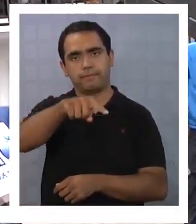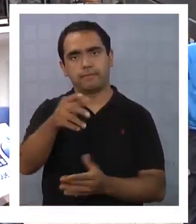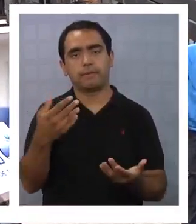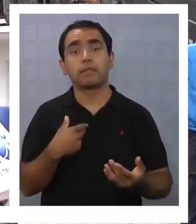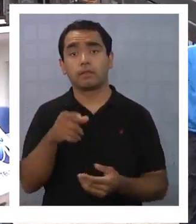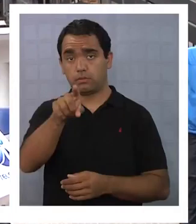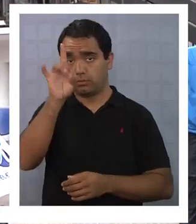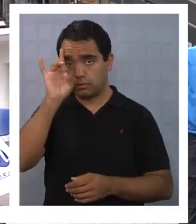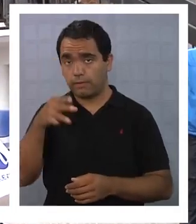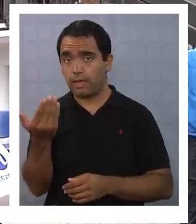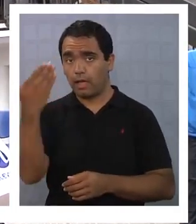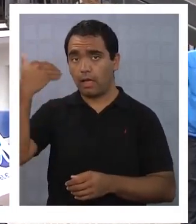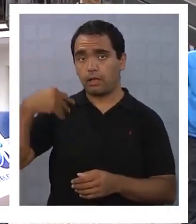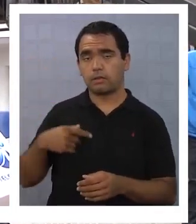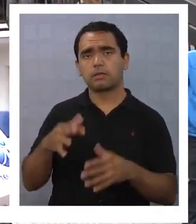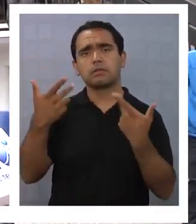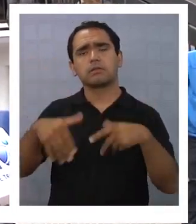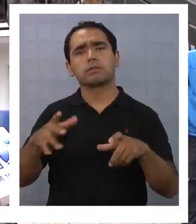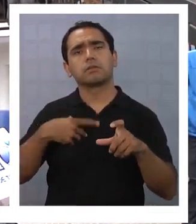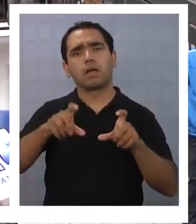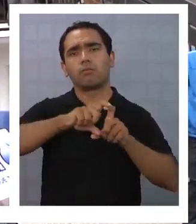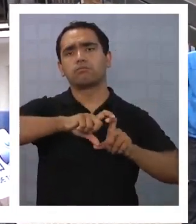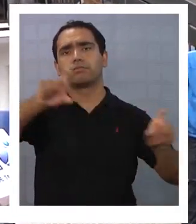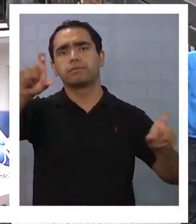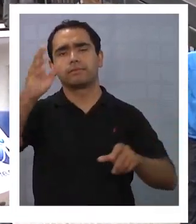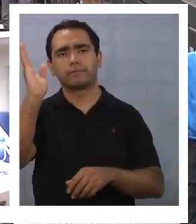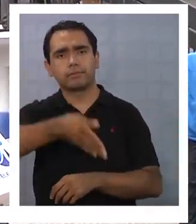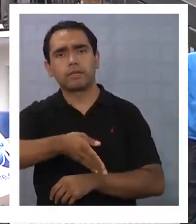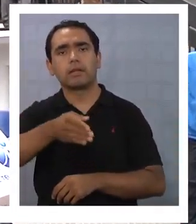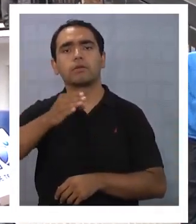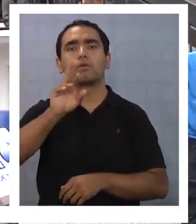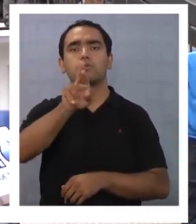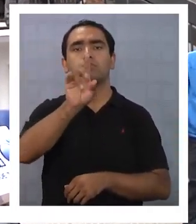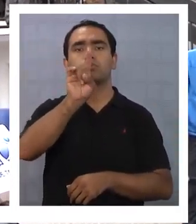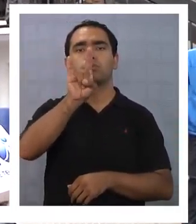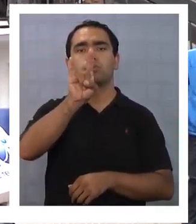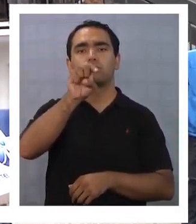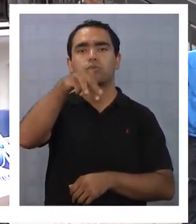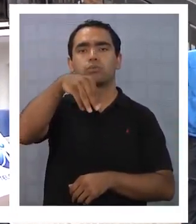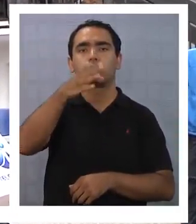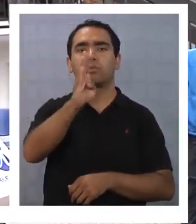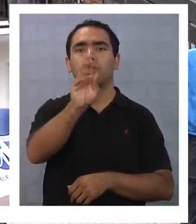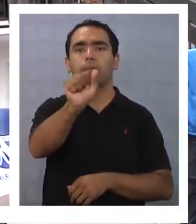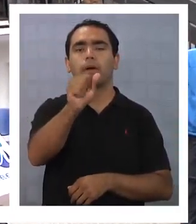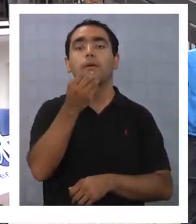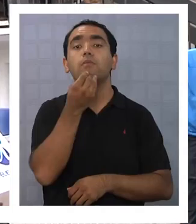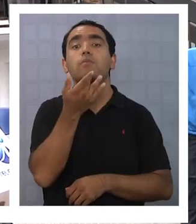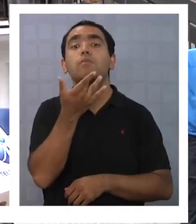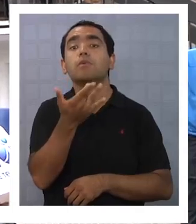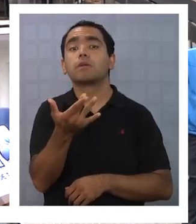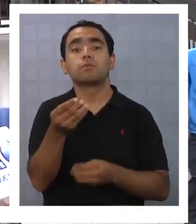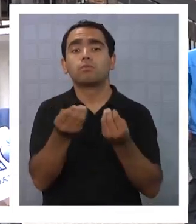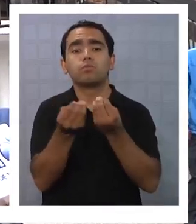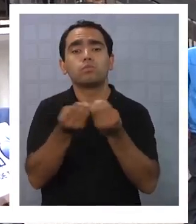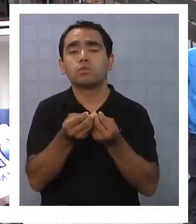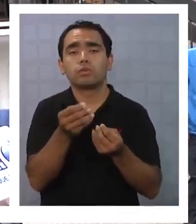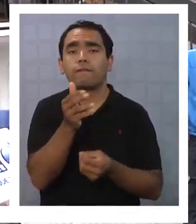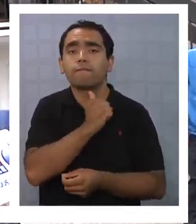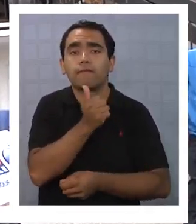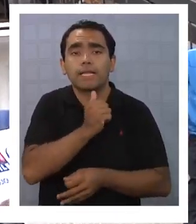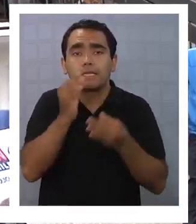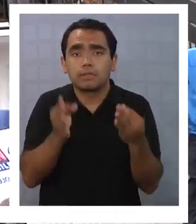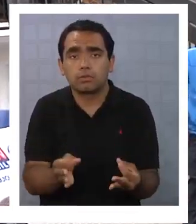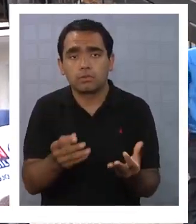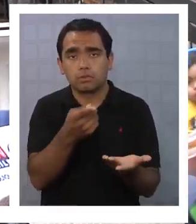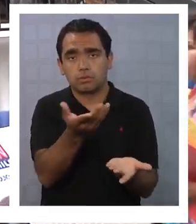un par de días atrás clausuramos el Rumba, un lugar de alta inseguridad pública, y